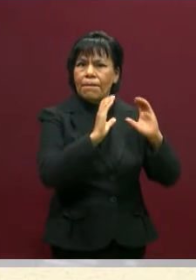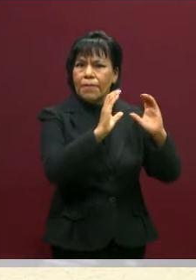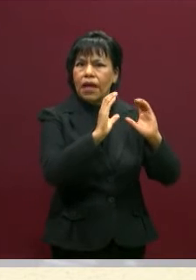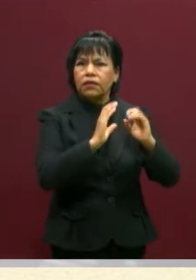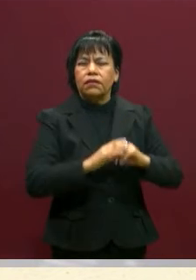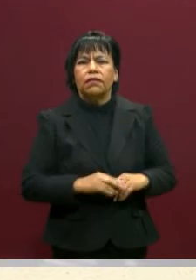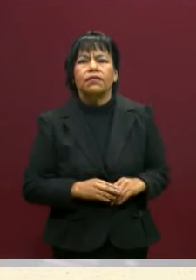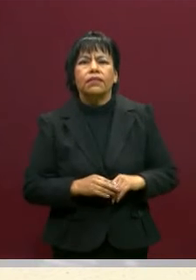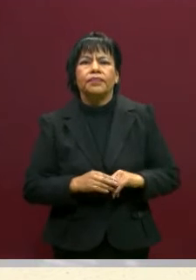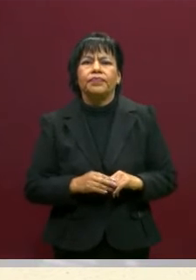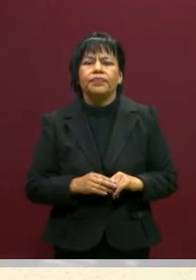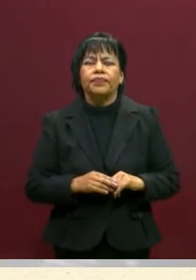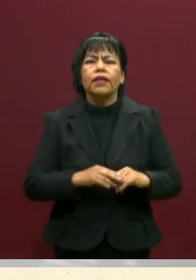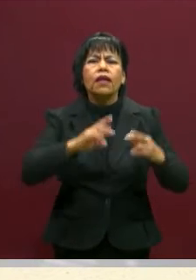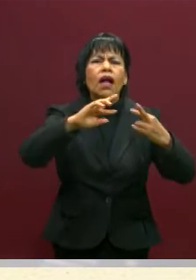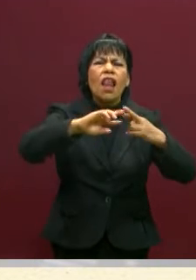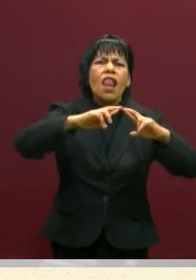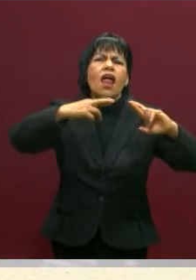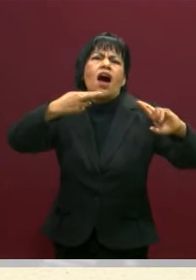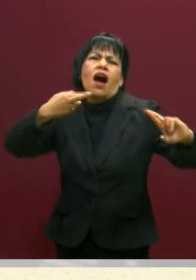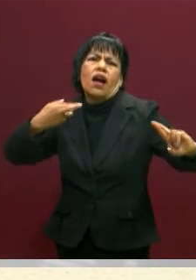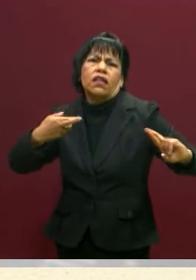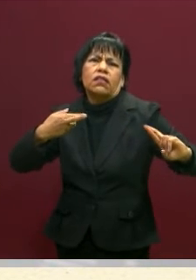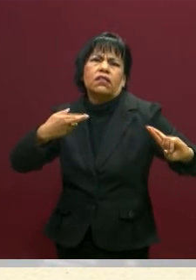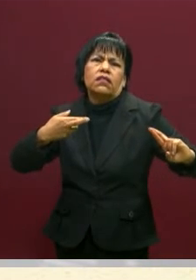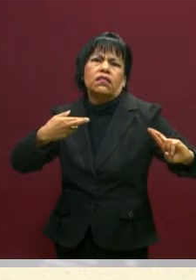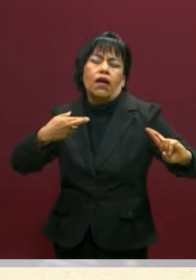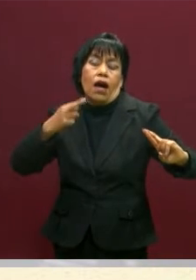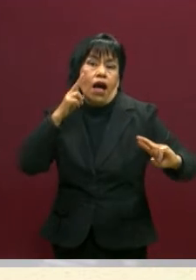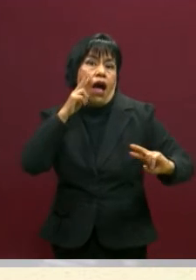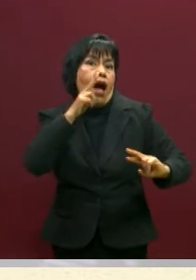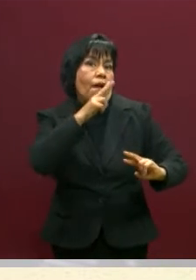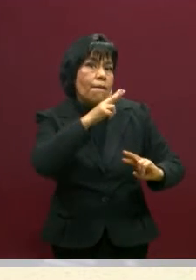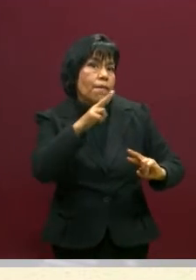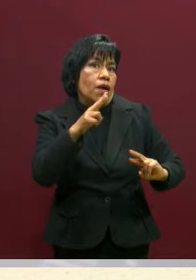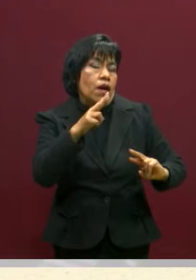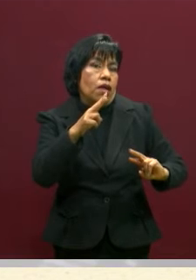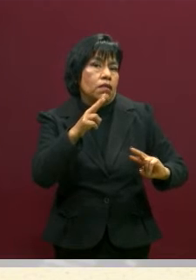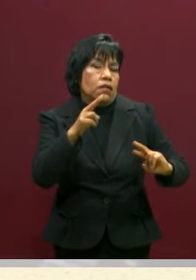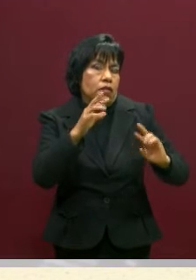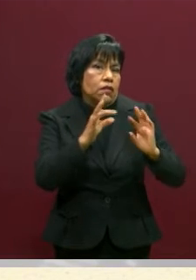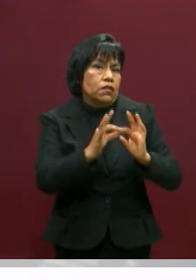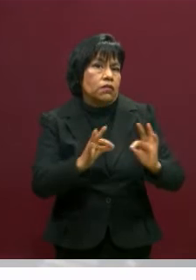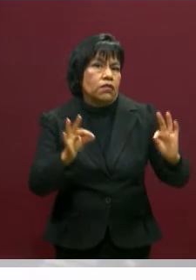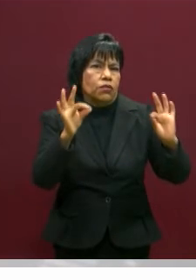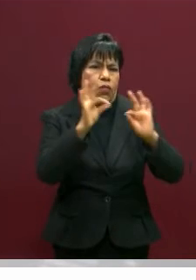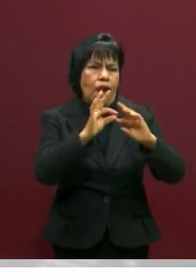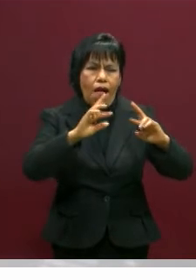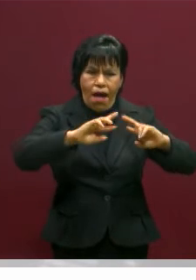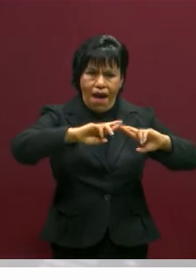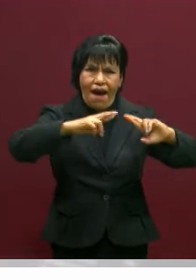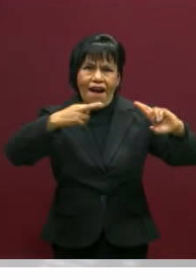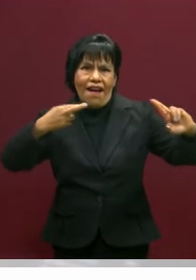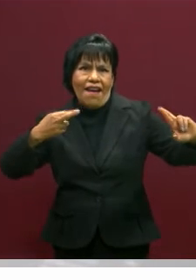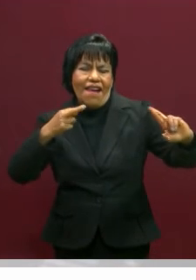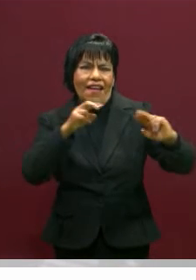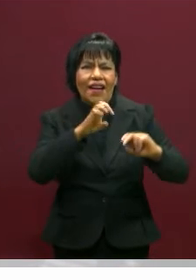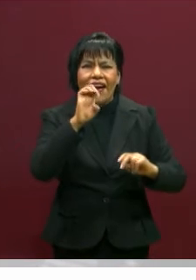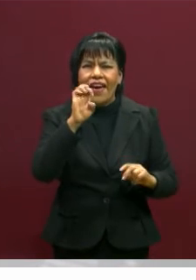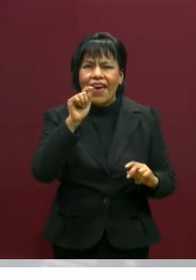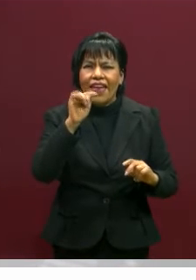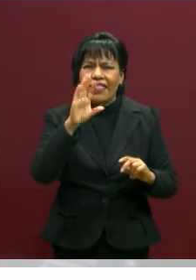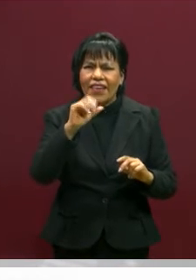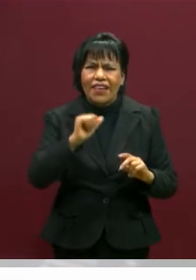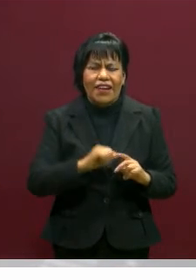Y que en esta relación. Ah, mira, esta parte me la había pasado. Es que está interesante. Esta ética no tendría